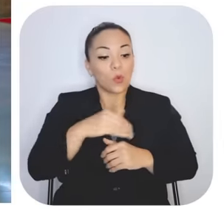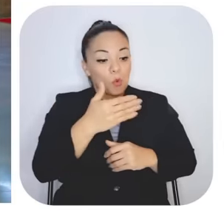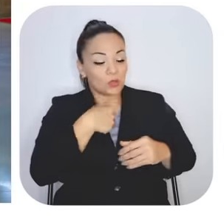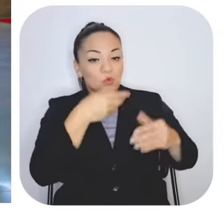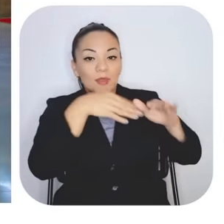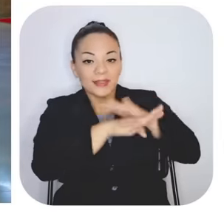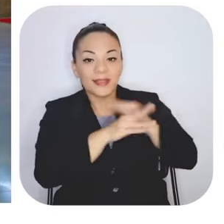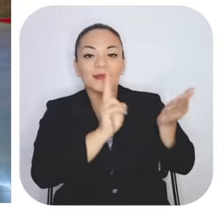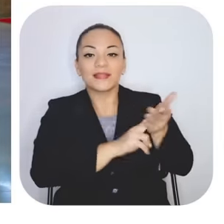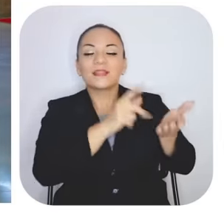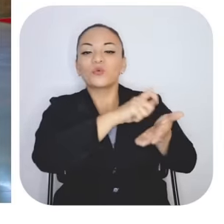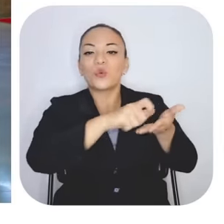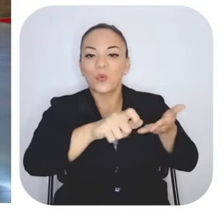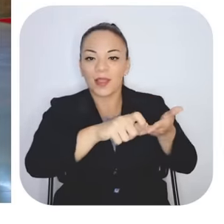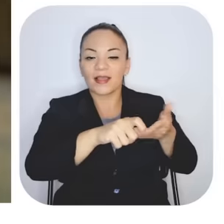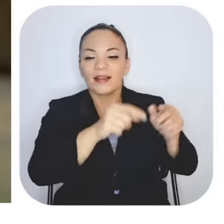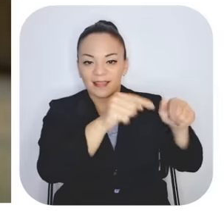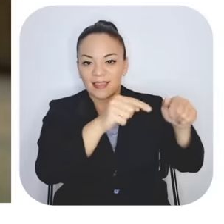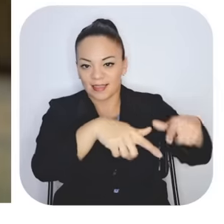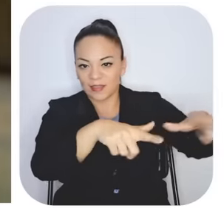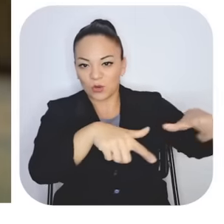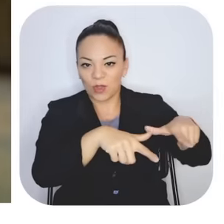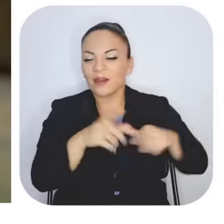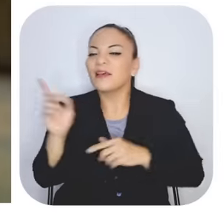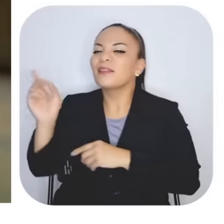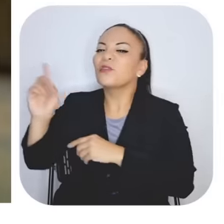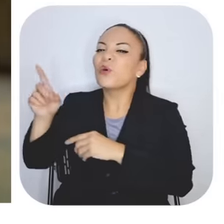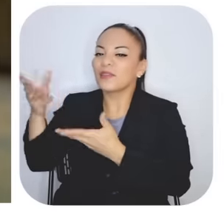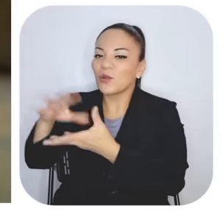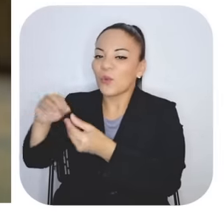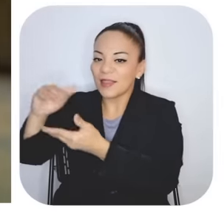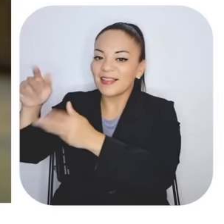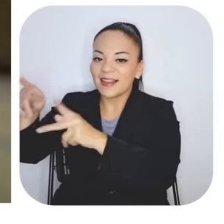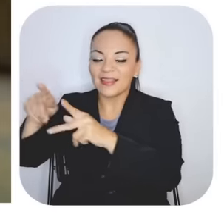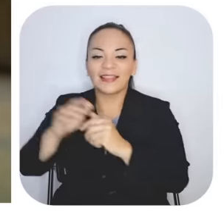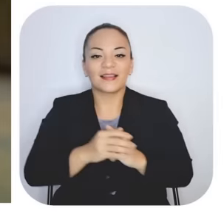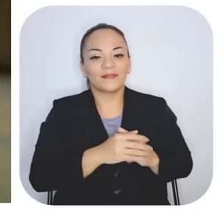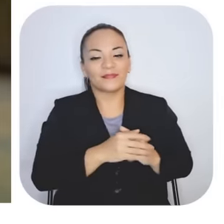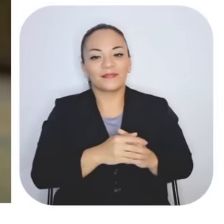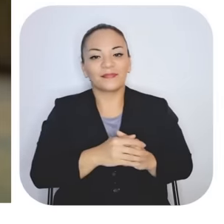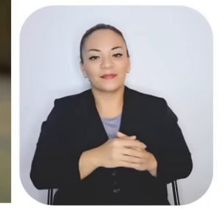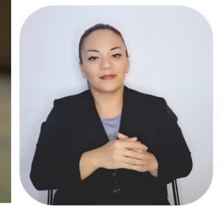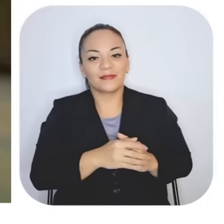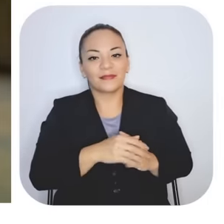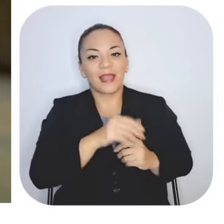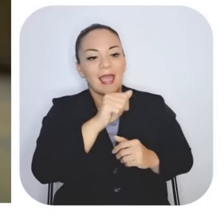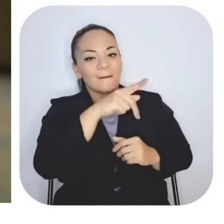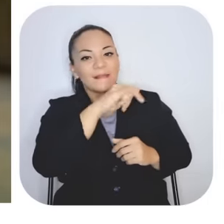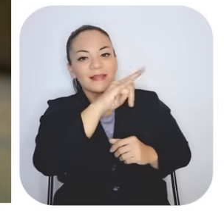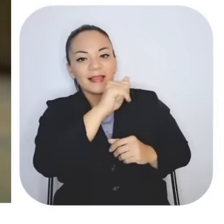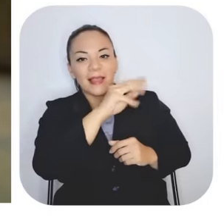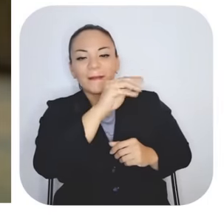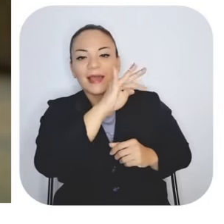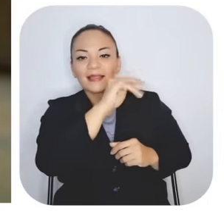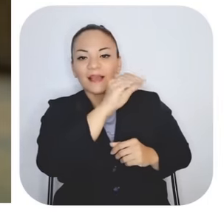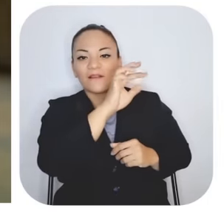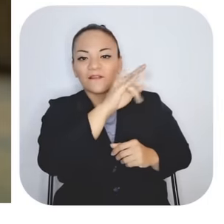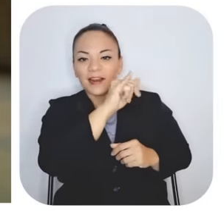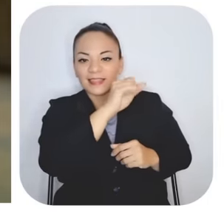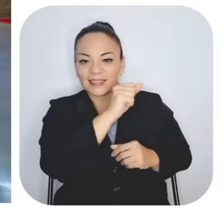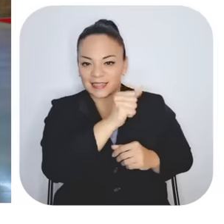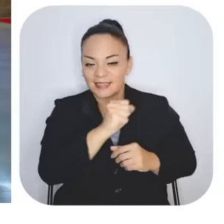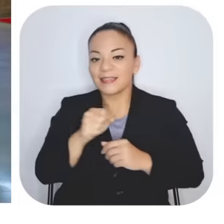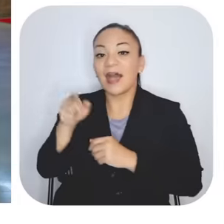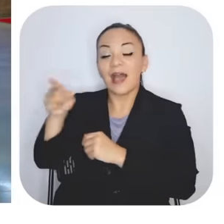matricularon en la escuela de ahí. ¿De dónde? Dígale a la gente. En Atilia Mata Freses. Entonces, ahí en Limón. Atilia